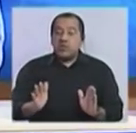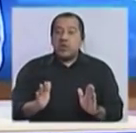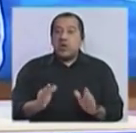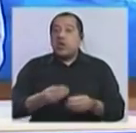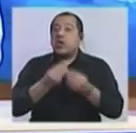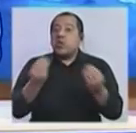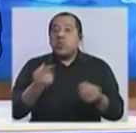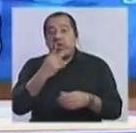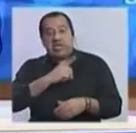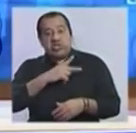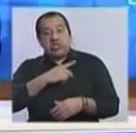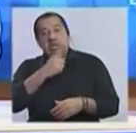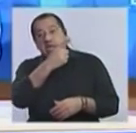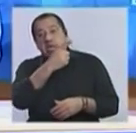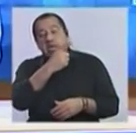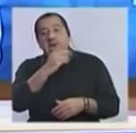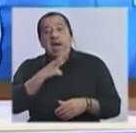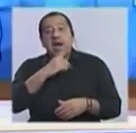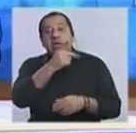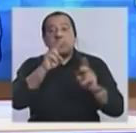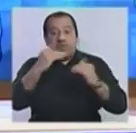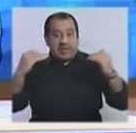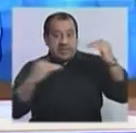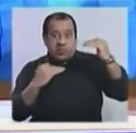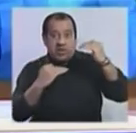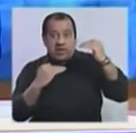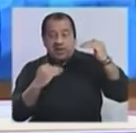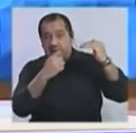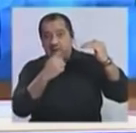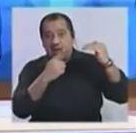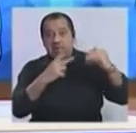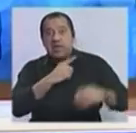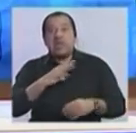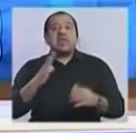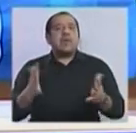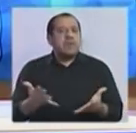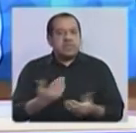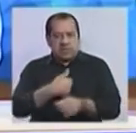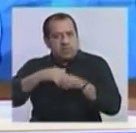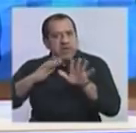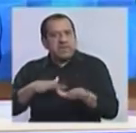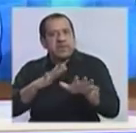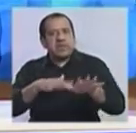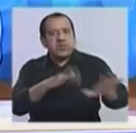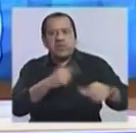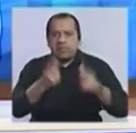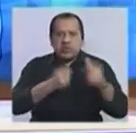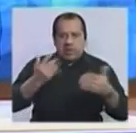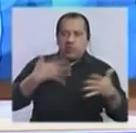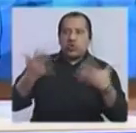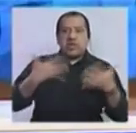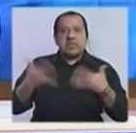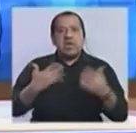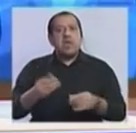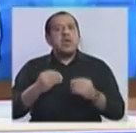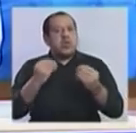ve en Chile? En Chile se ve que una base de desigualdad genera manifestaciones de determinada magnitud que son, con un tono